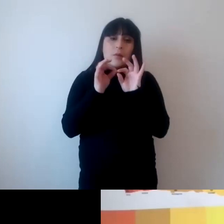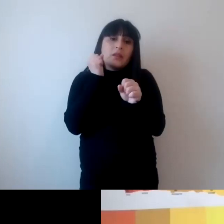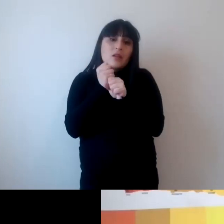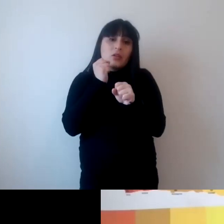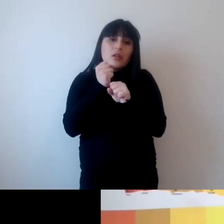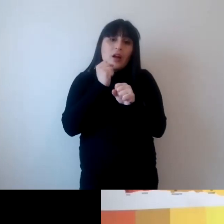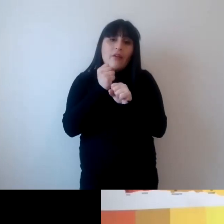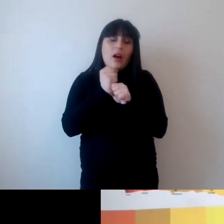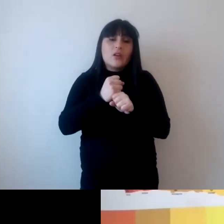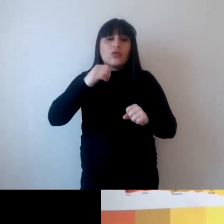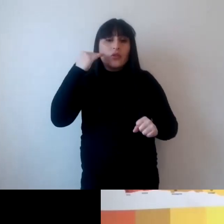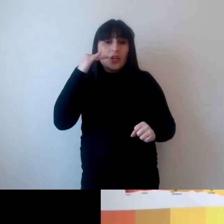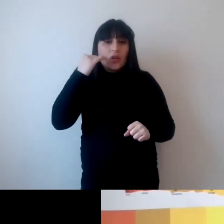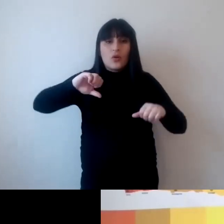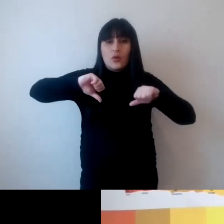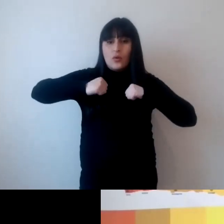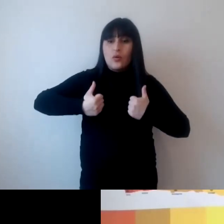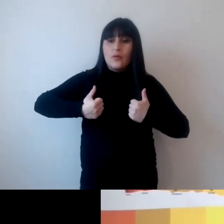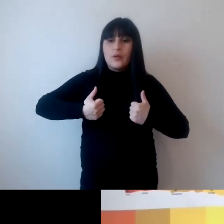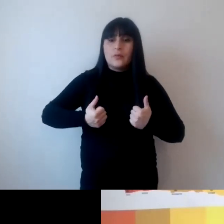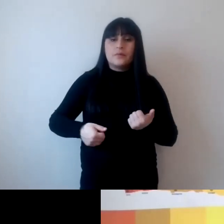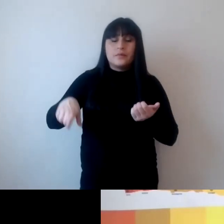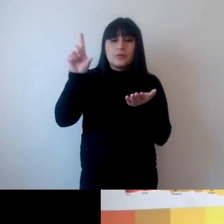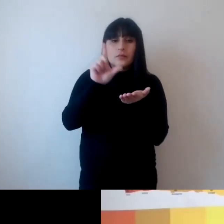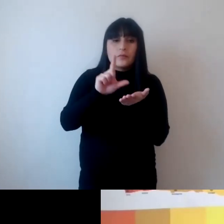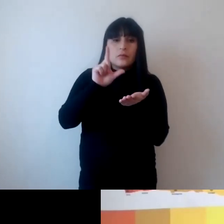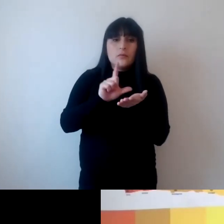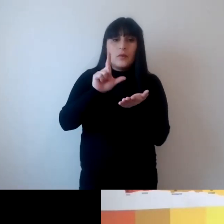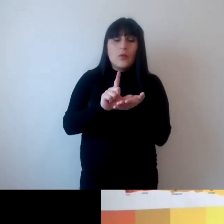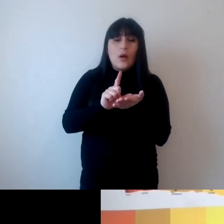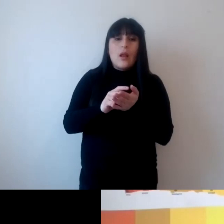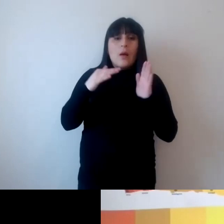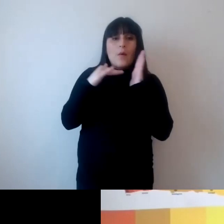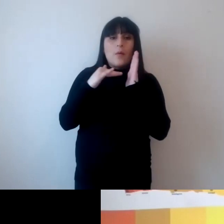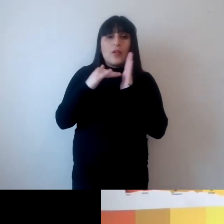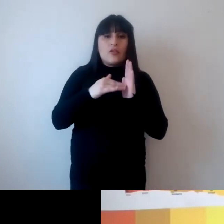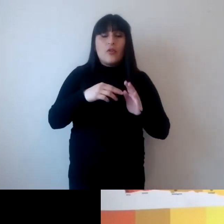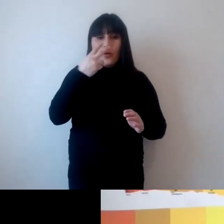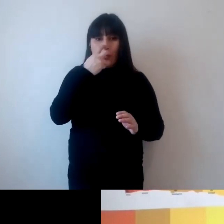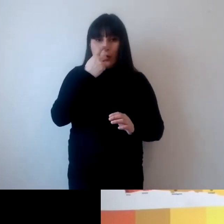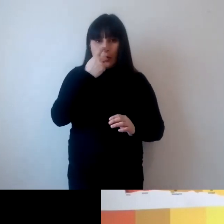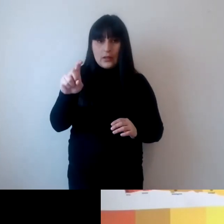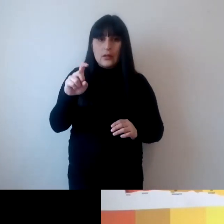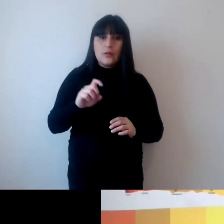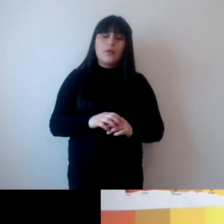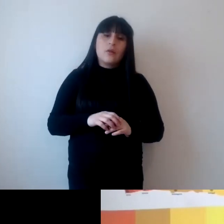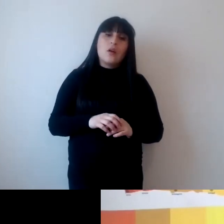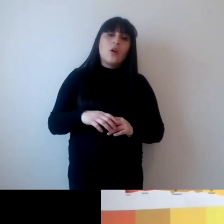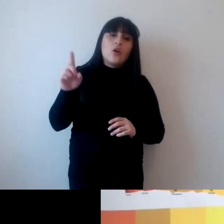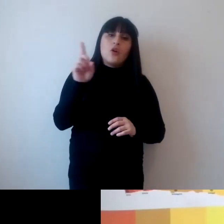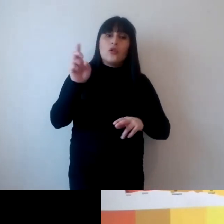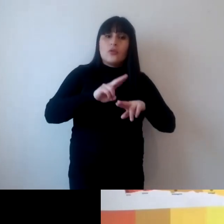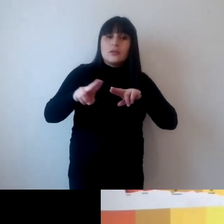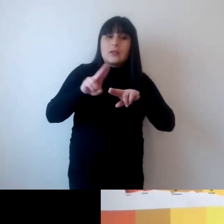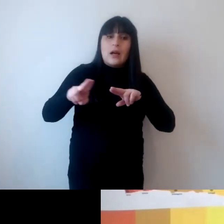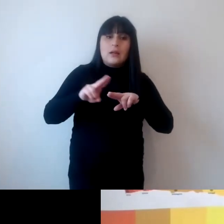adolescentes lo observáis que es un momento crítico el movimiento Fridays for Future no surge no se nutre